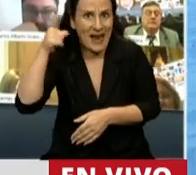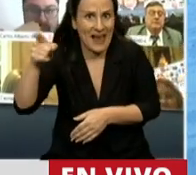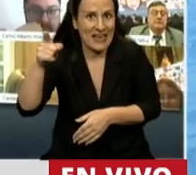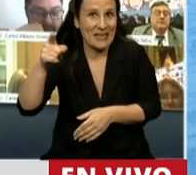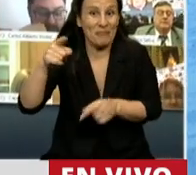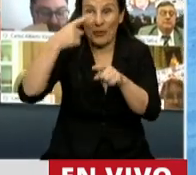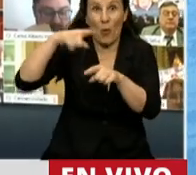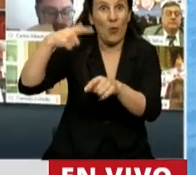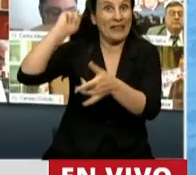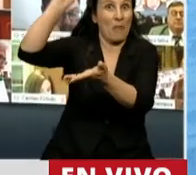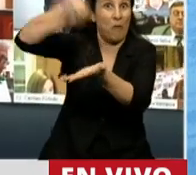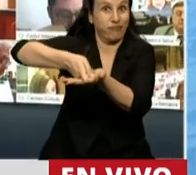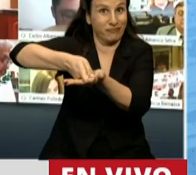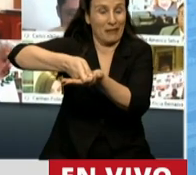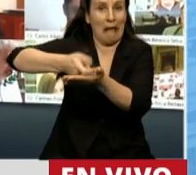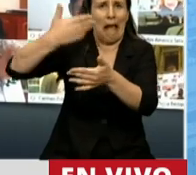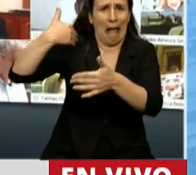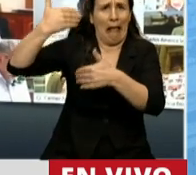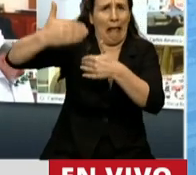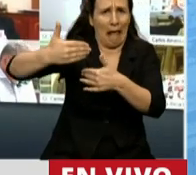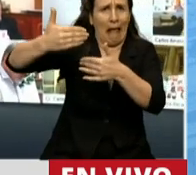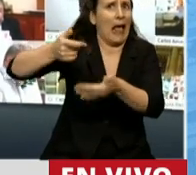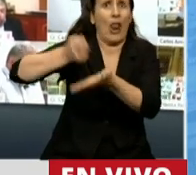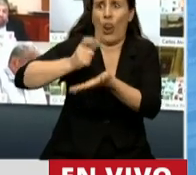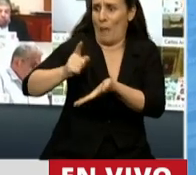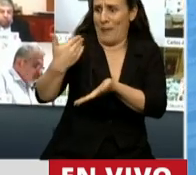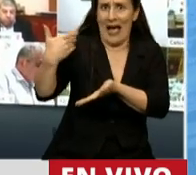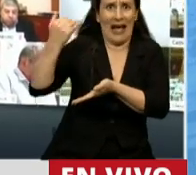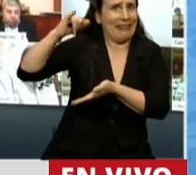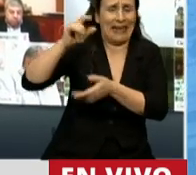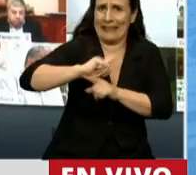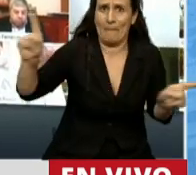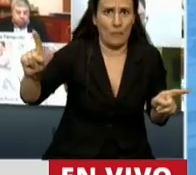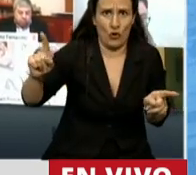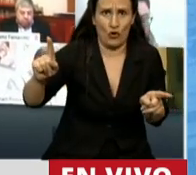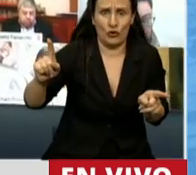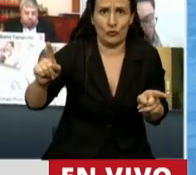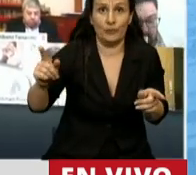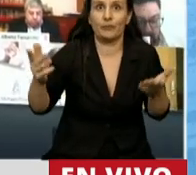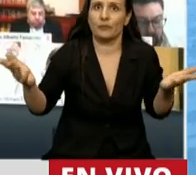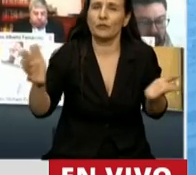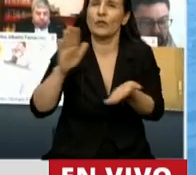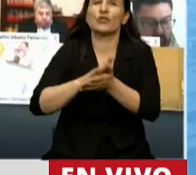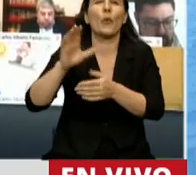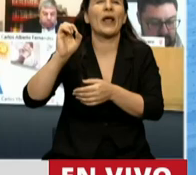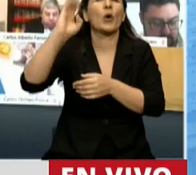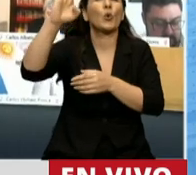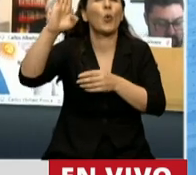últimas cuotas pendientes que se vienen arrastrando, que tampoco se pagaron ahora los intereses con el Club de París.